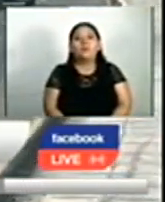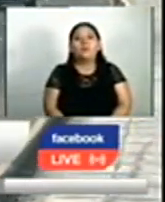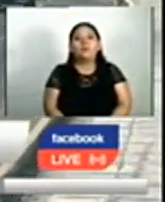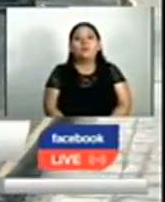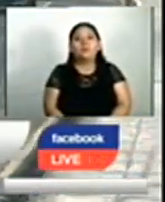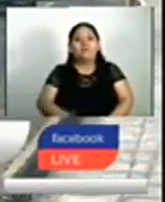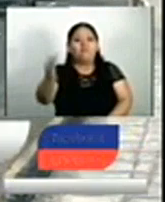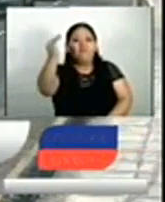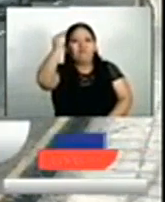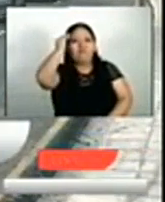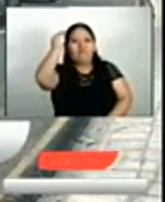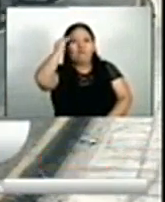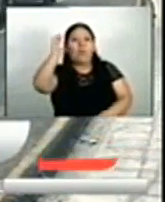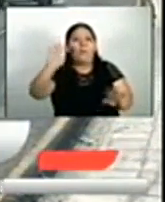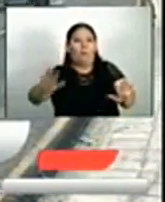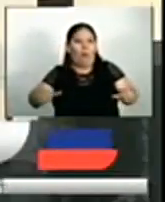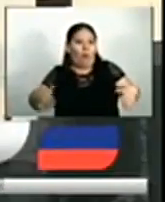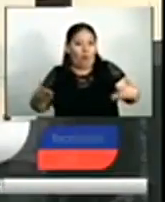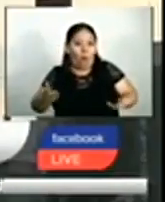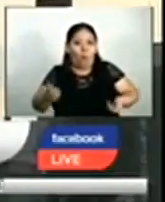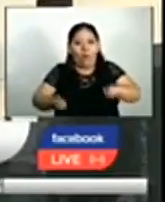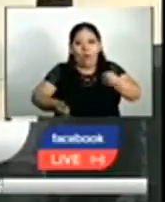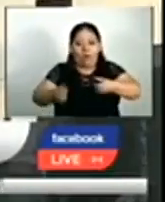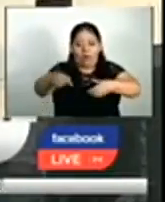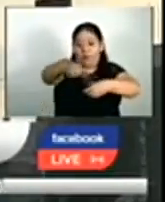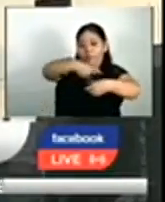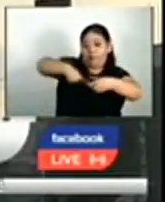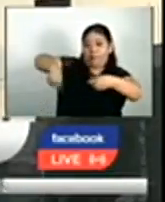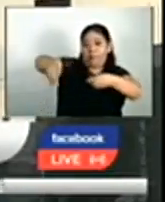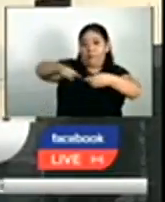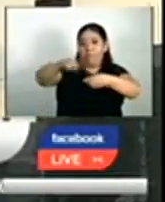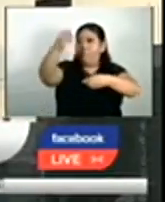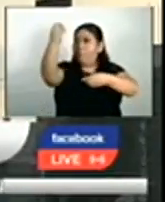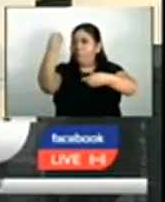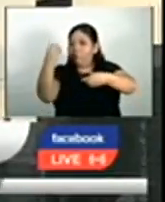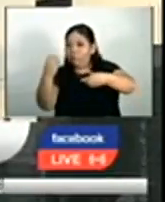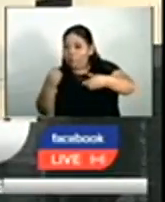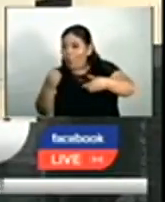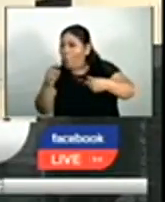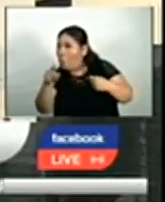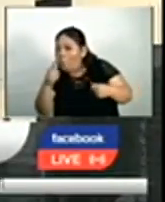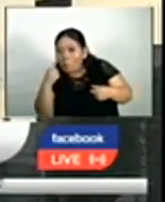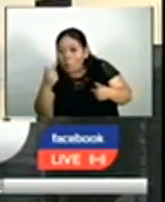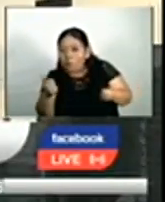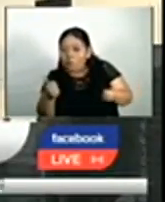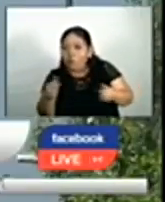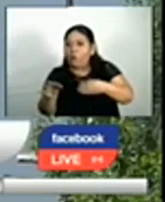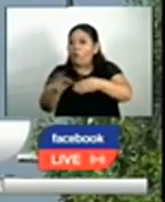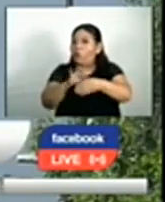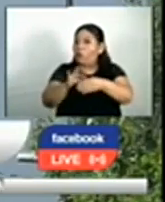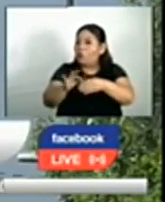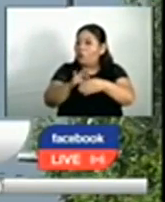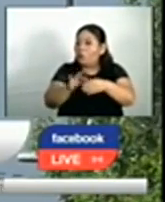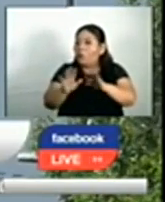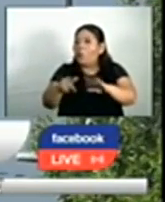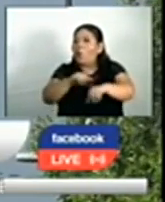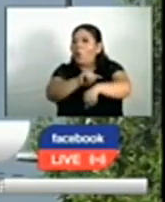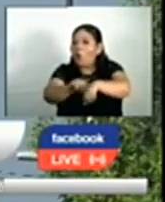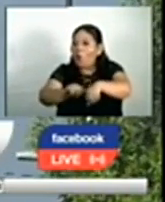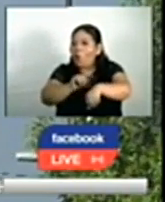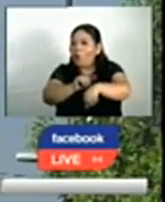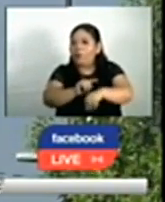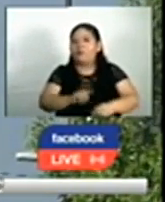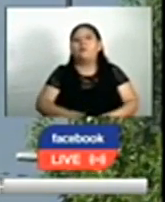Interes de cómo marcha la instalación de semáforos inteligentes en San Salvador. Por el momento su funcionamiento es solo por horas.